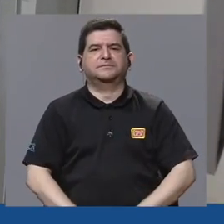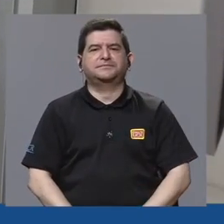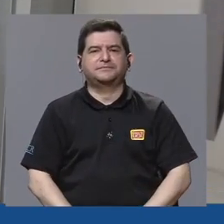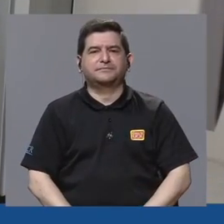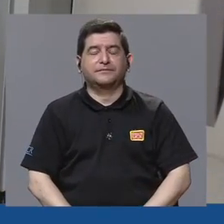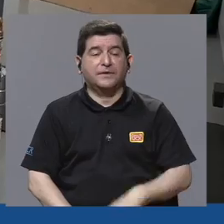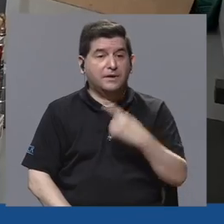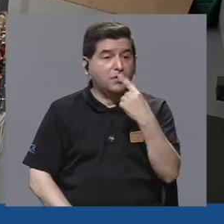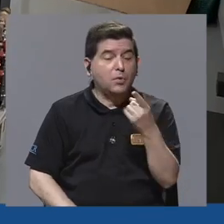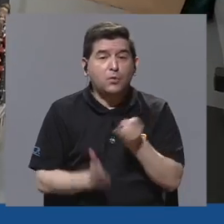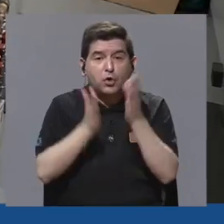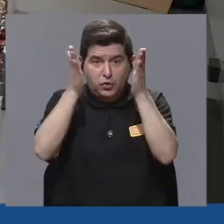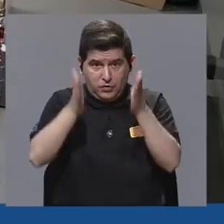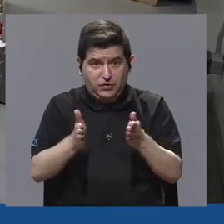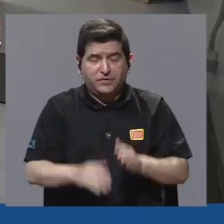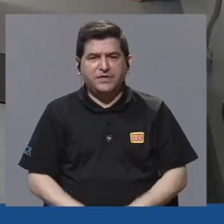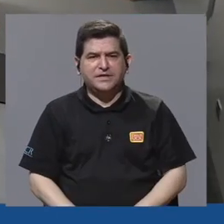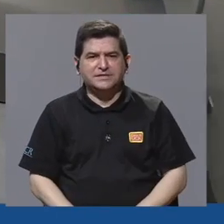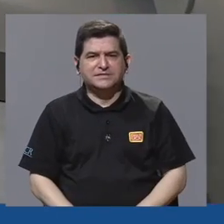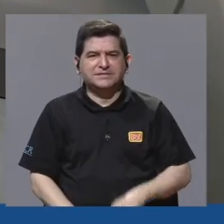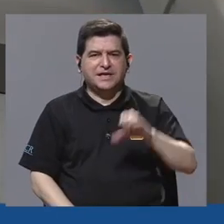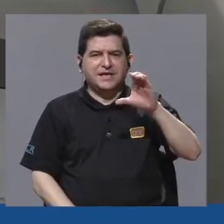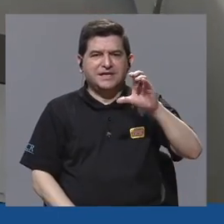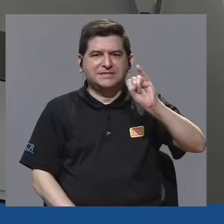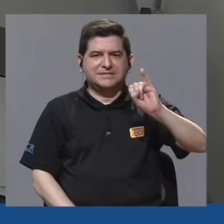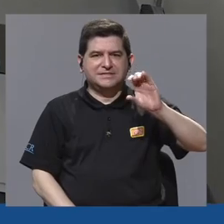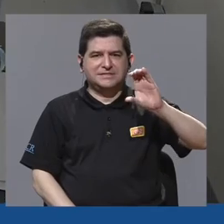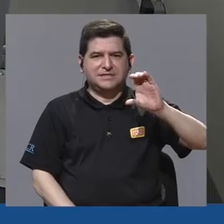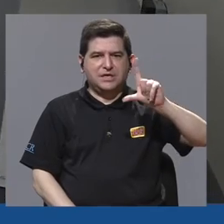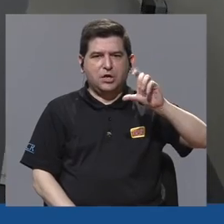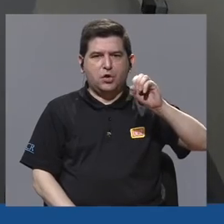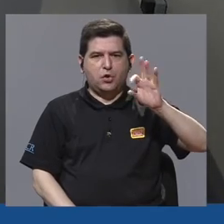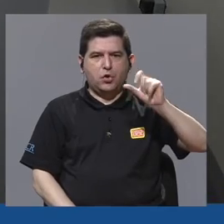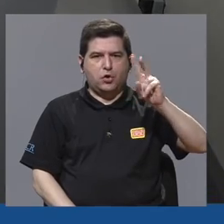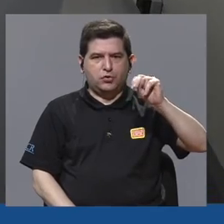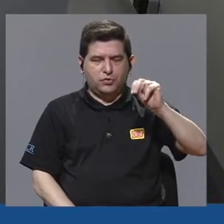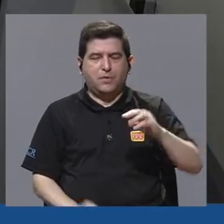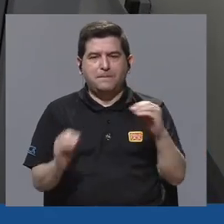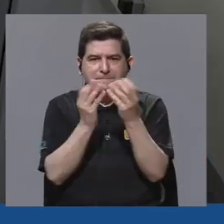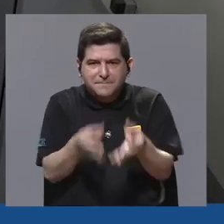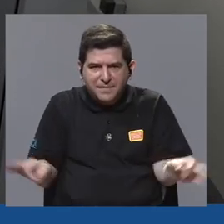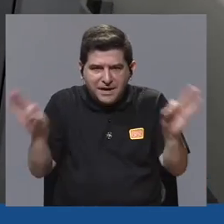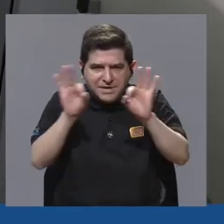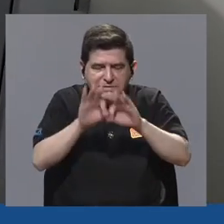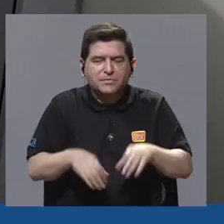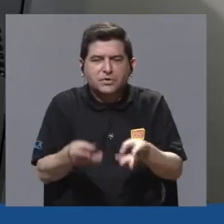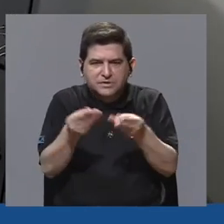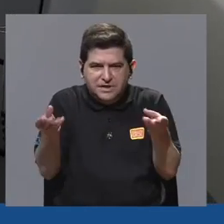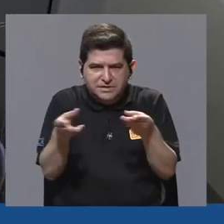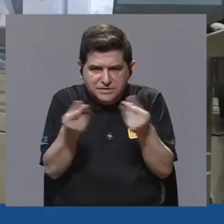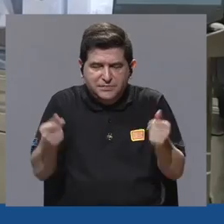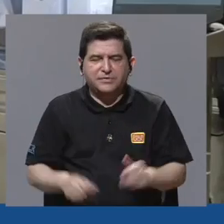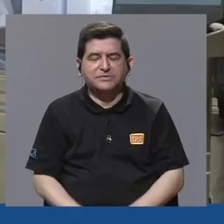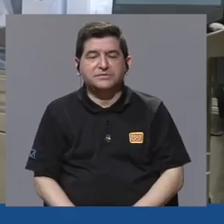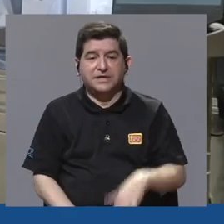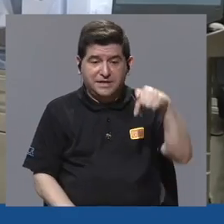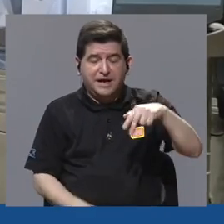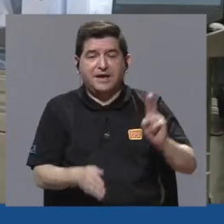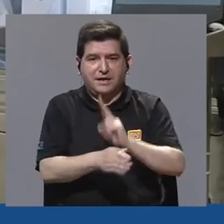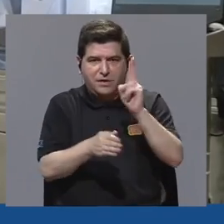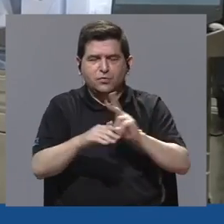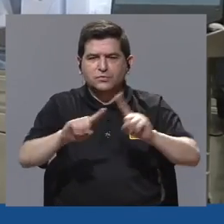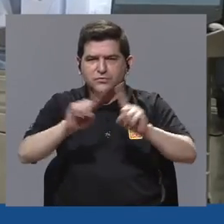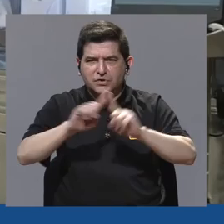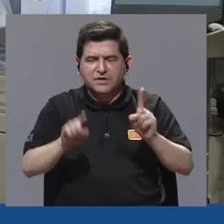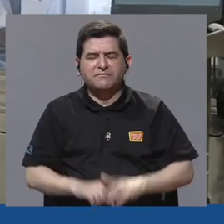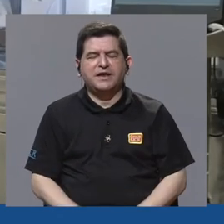otros. Como señala el investigador, el ciclotrón es el equipo más importante para la generación de radioisótopos utilizados en la